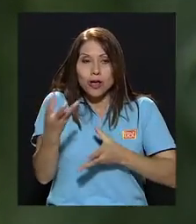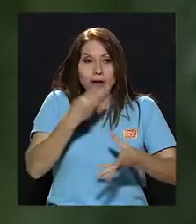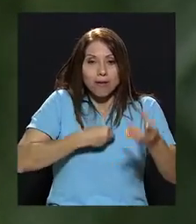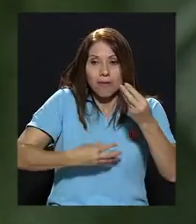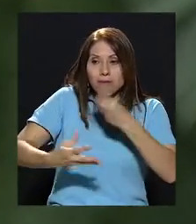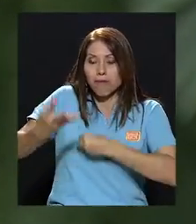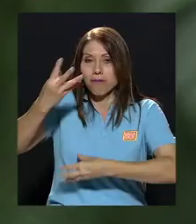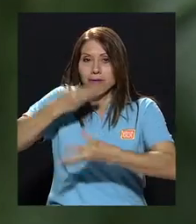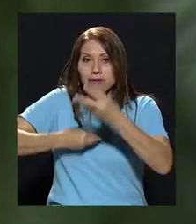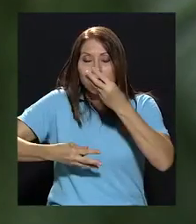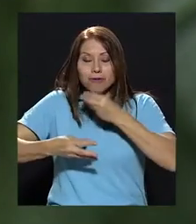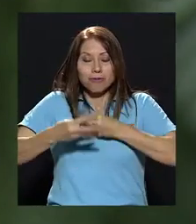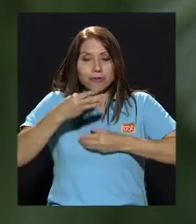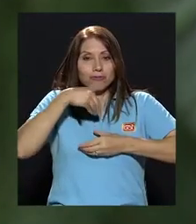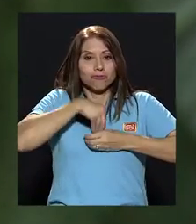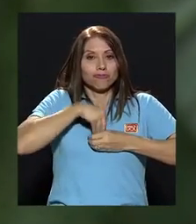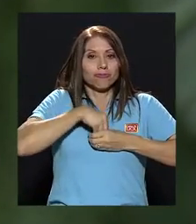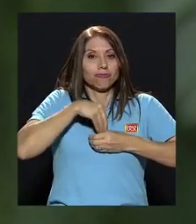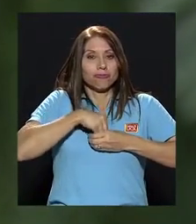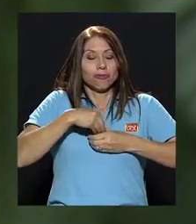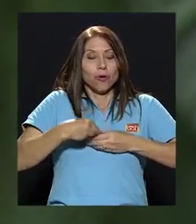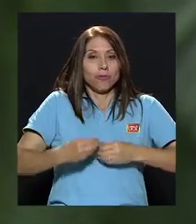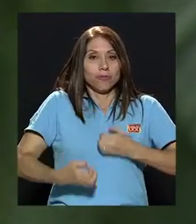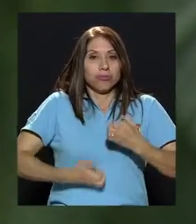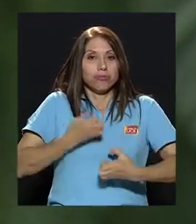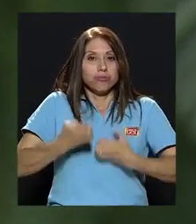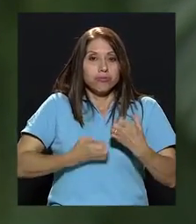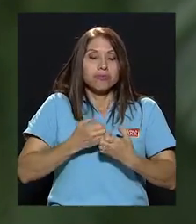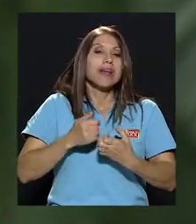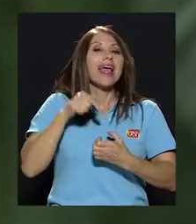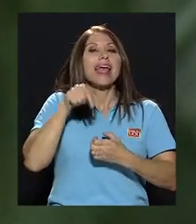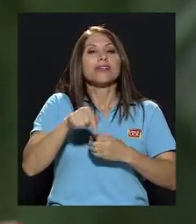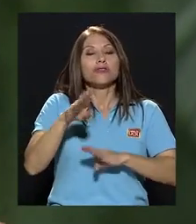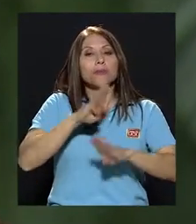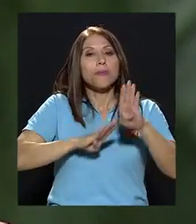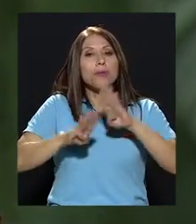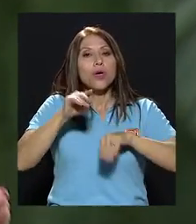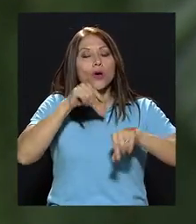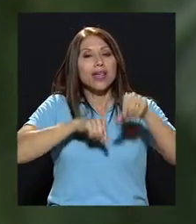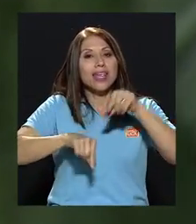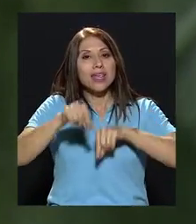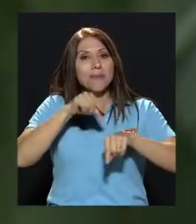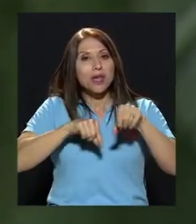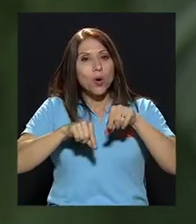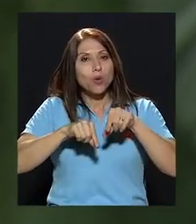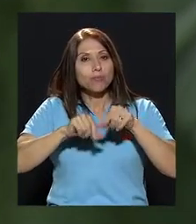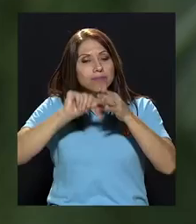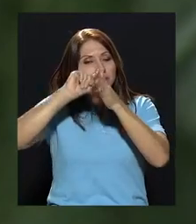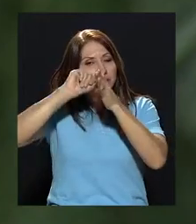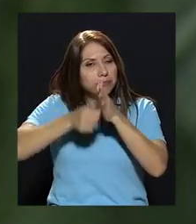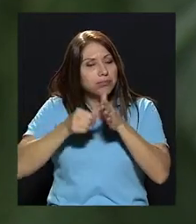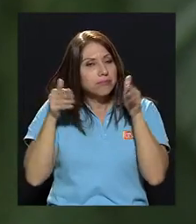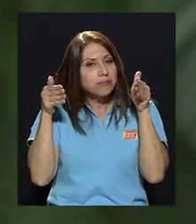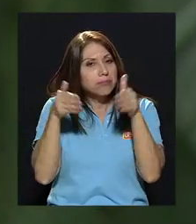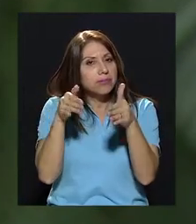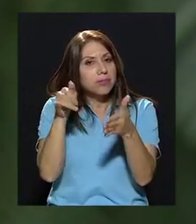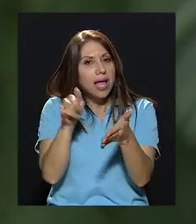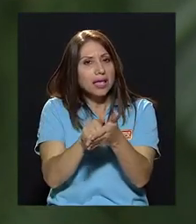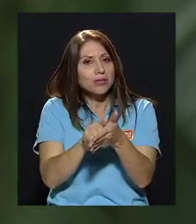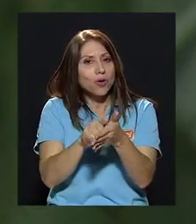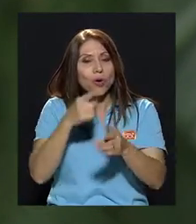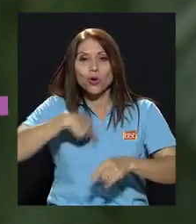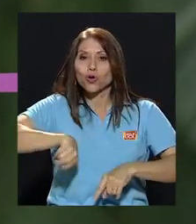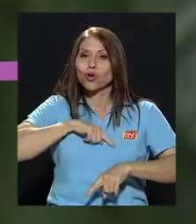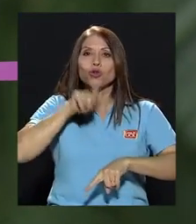de parte de las emociones, ¿verdad? Eso es totalmente bioquímico. Yo quisiera hacer énfasis en eso. No